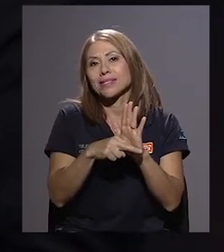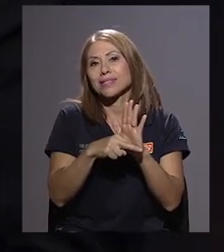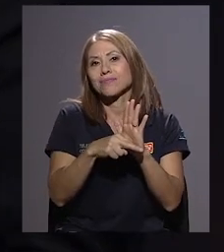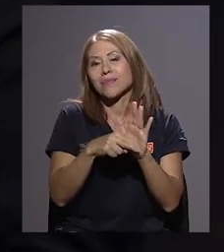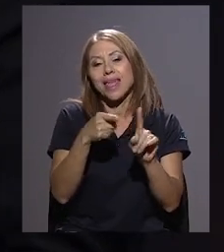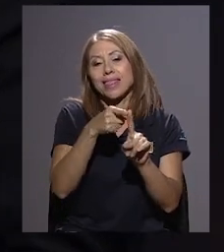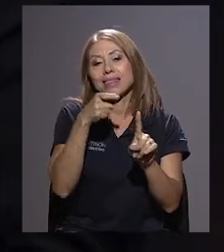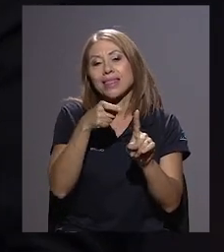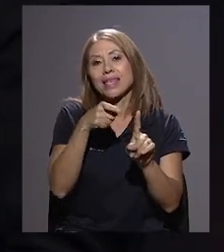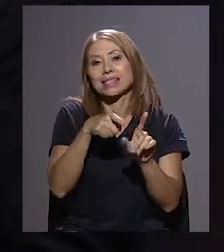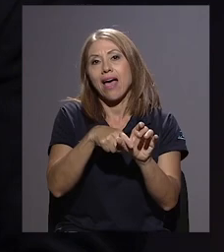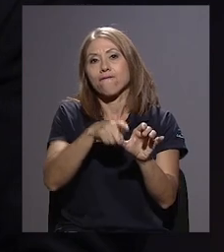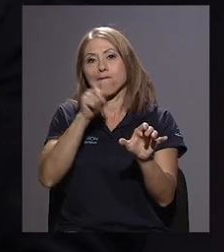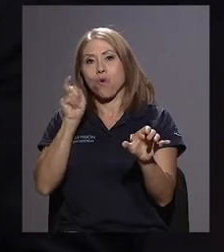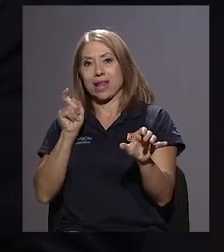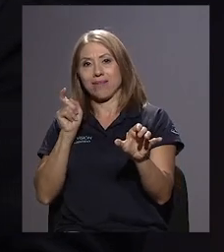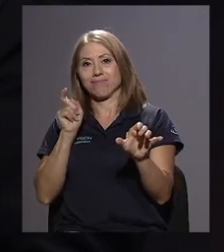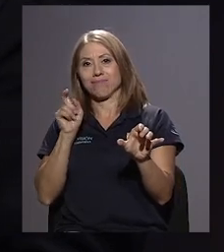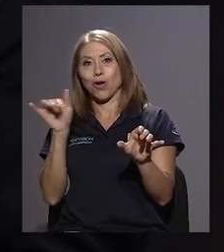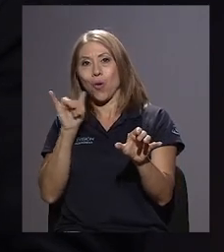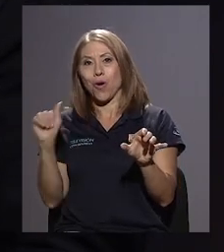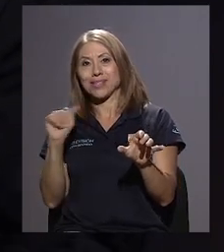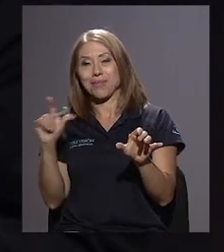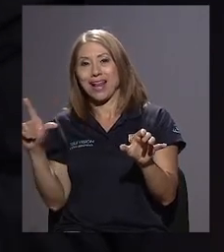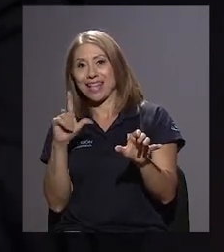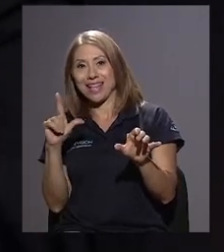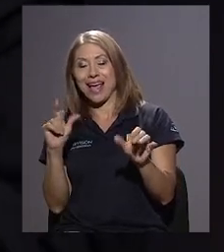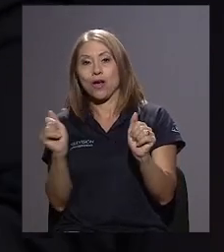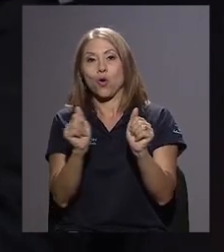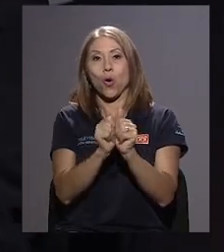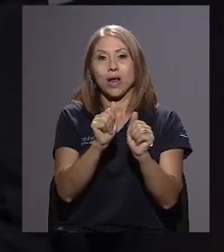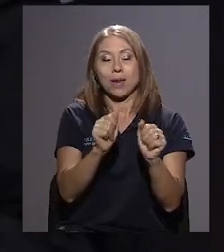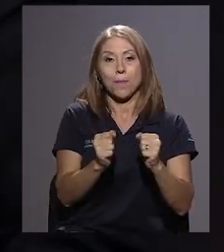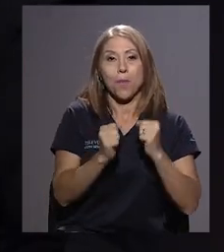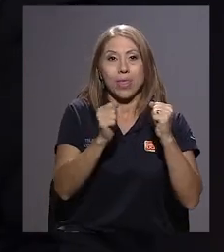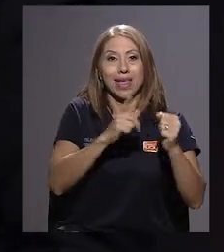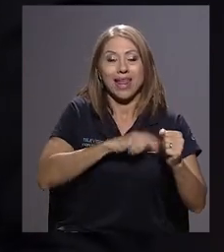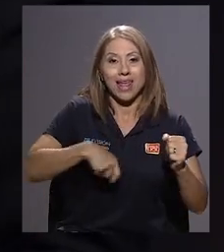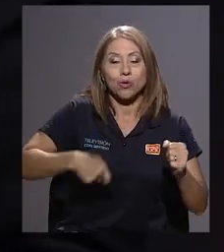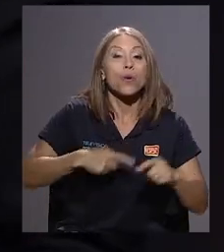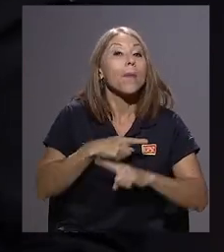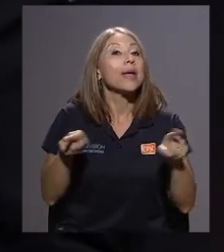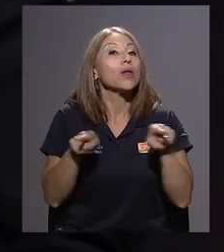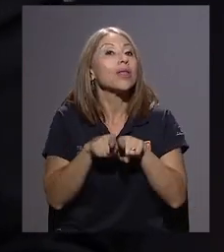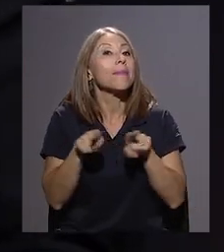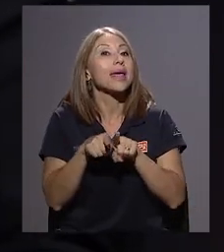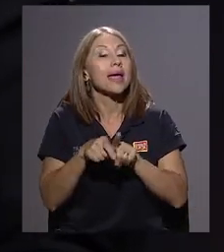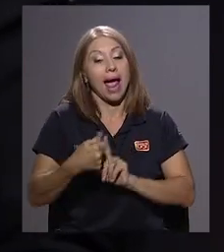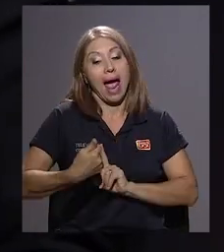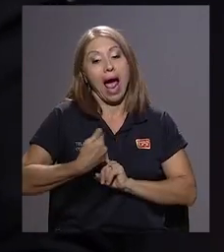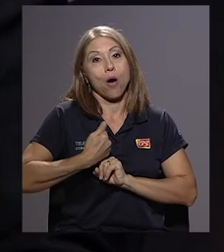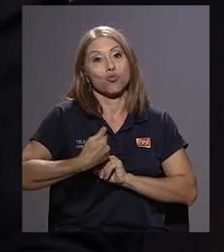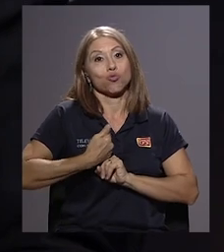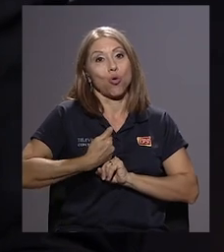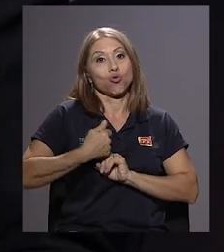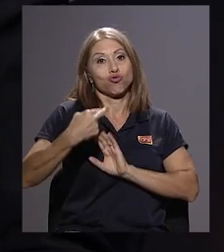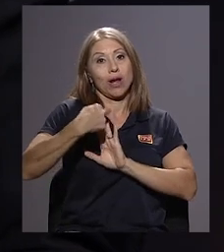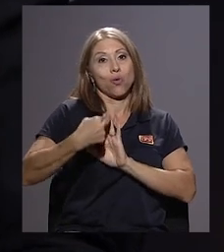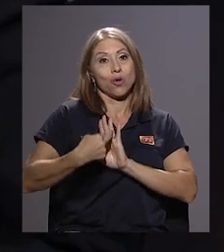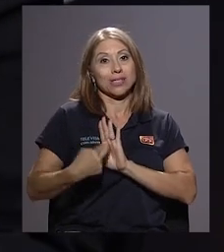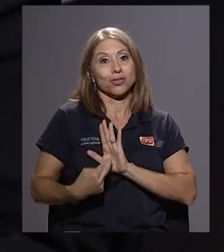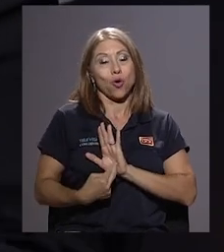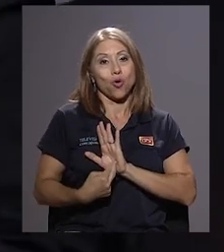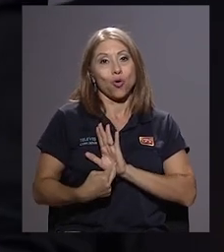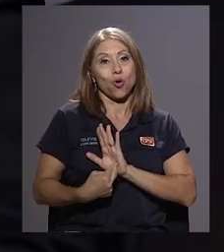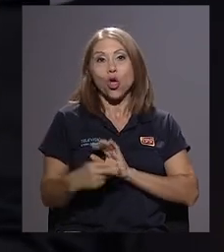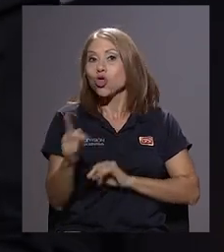fuera, como haría la asamblea para con el ejecutivo, pero también está la autorregulación. O sea, no se necesita que alguien